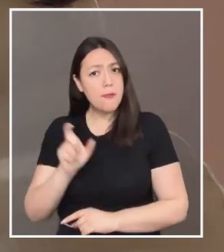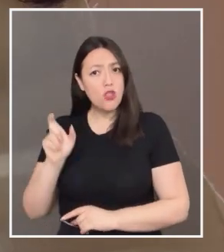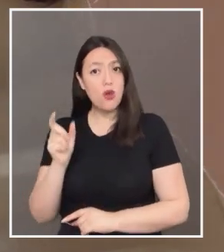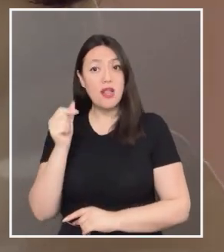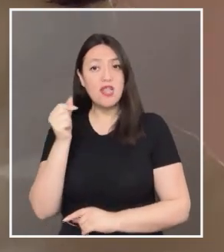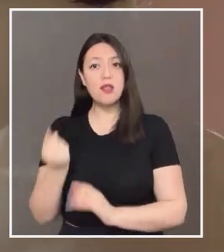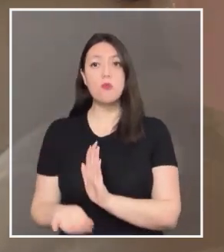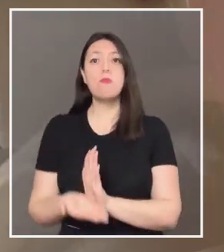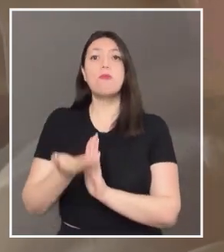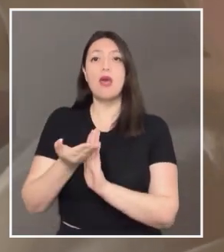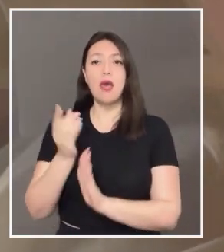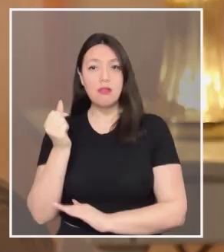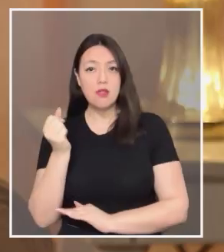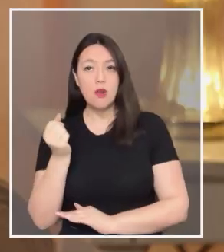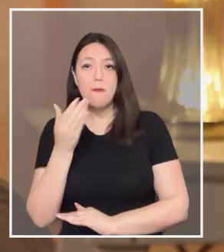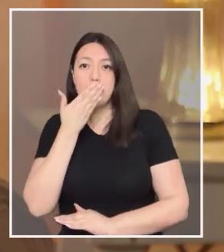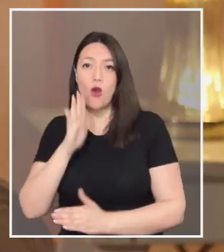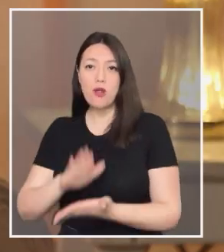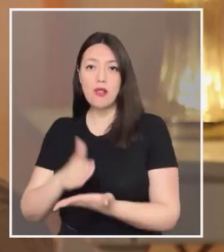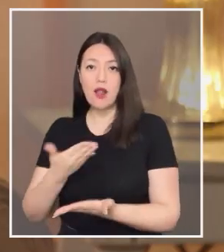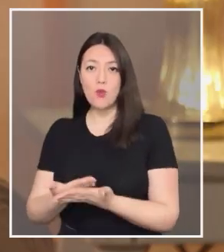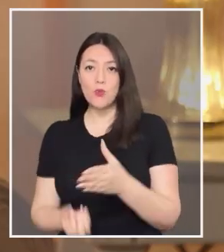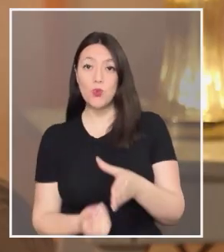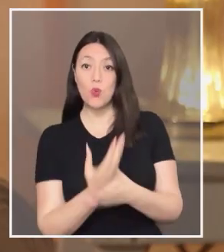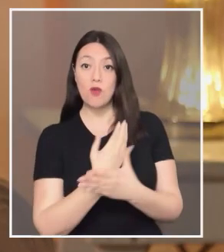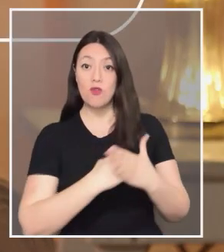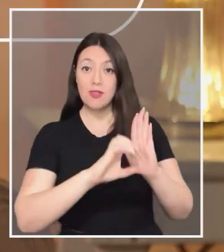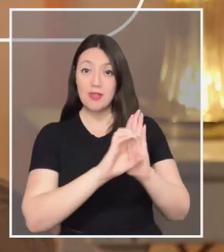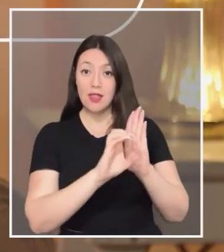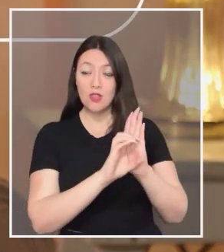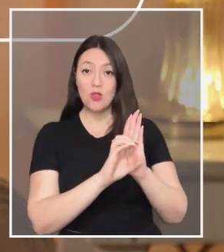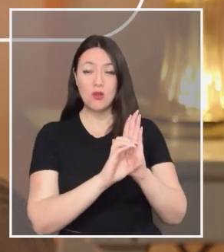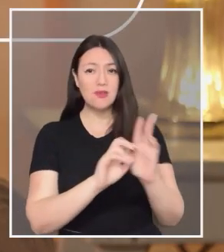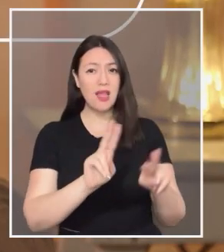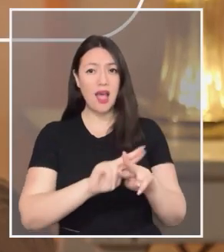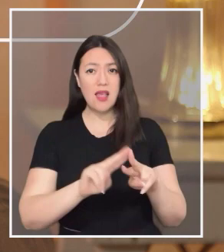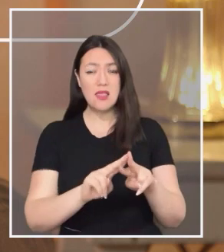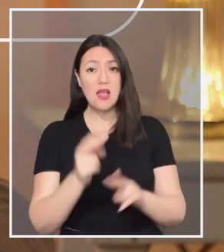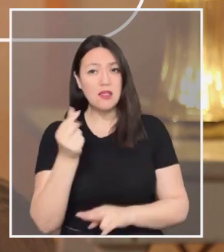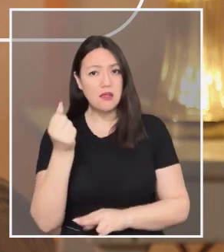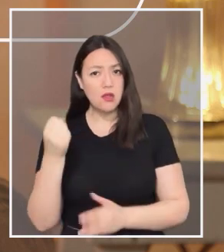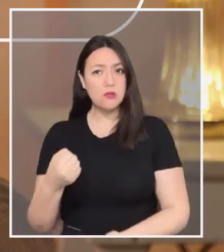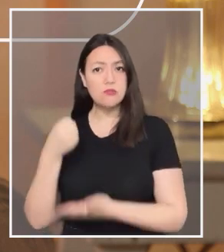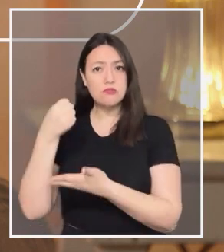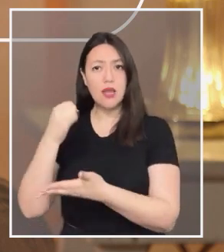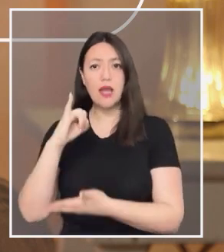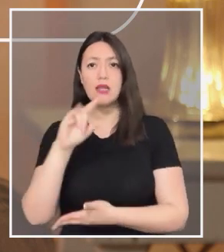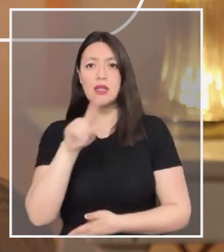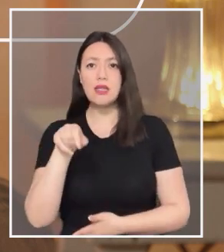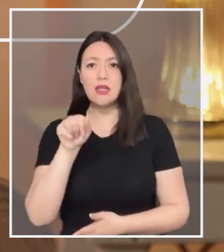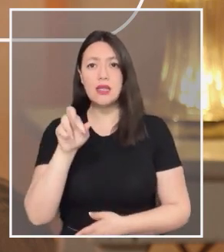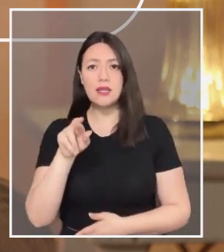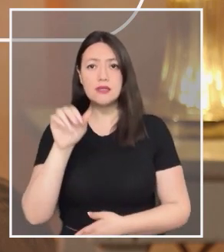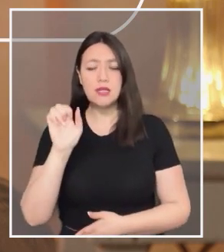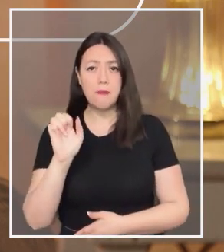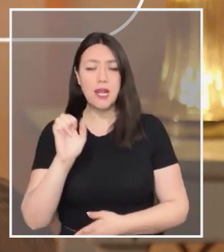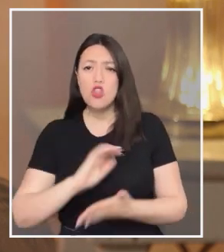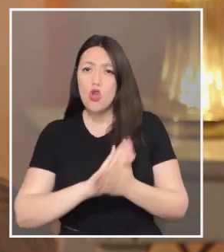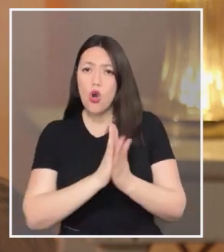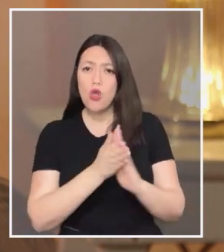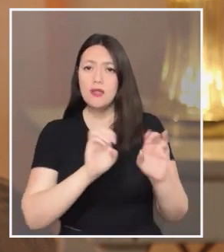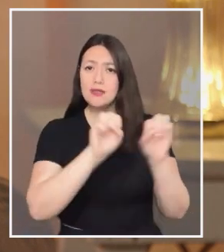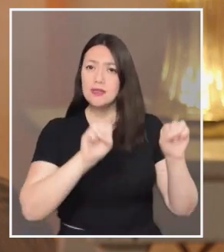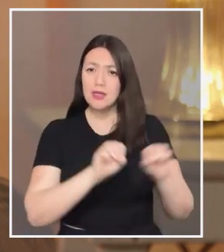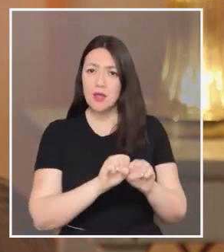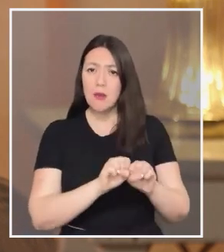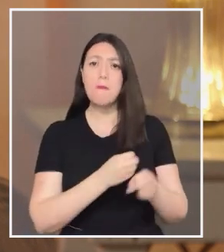dinero puede optar a una mejor salud. Este nuevo texto solamente genera más recursos a lo que es ISAPRE y todo lo